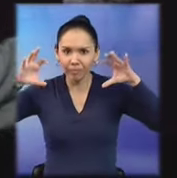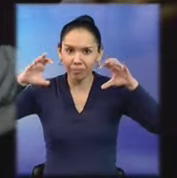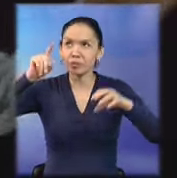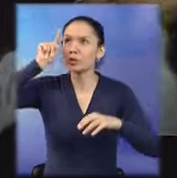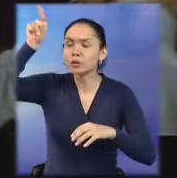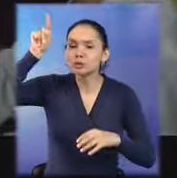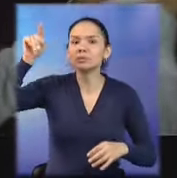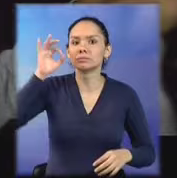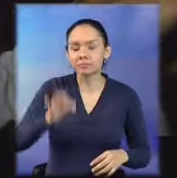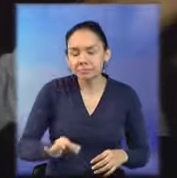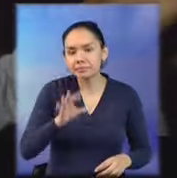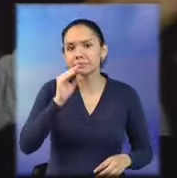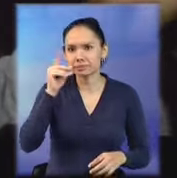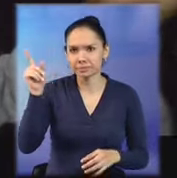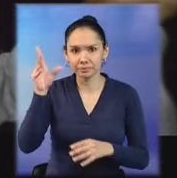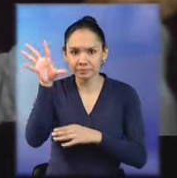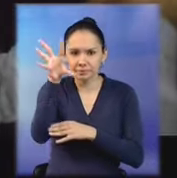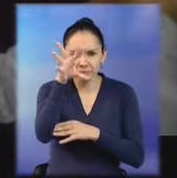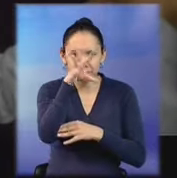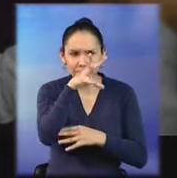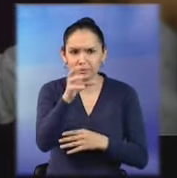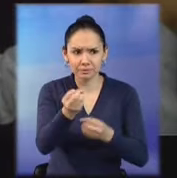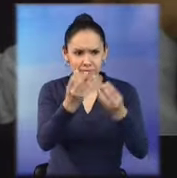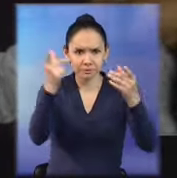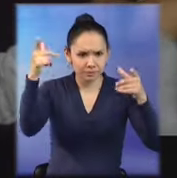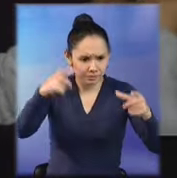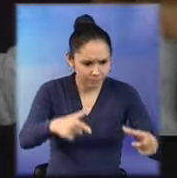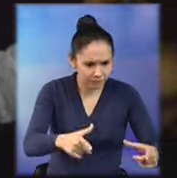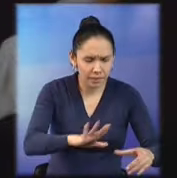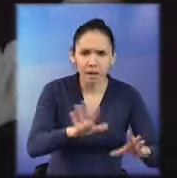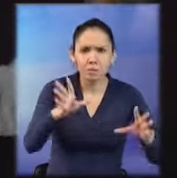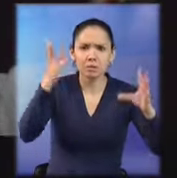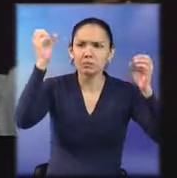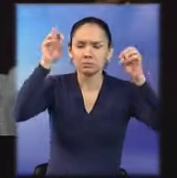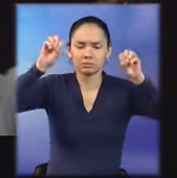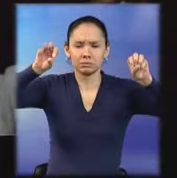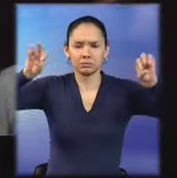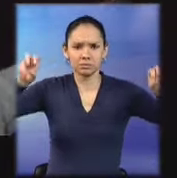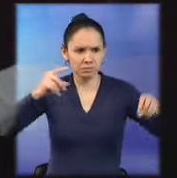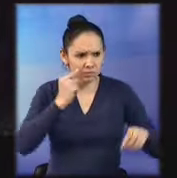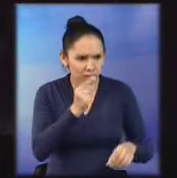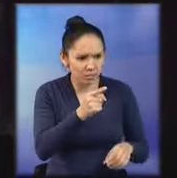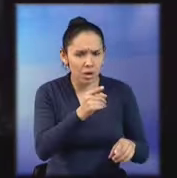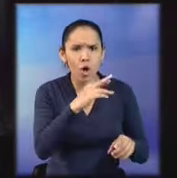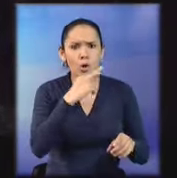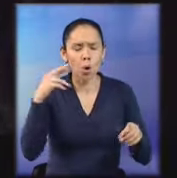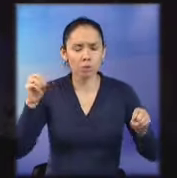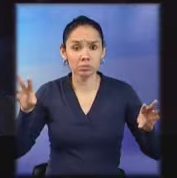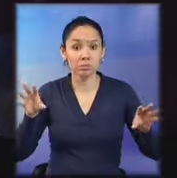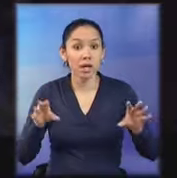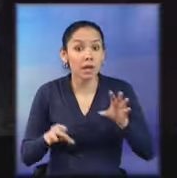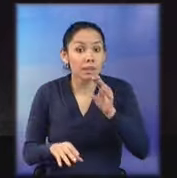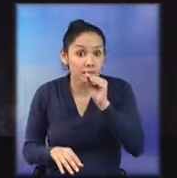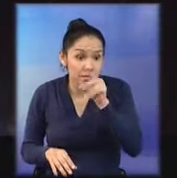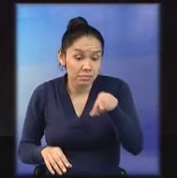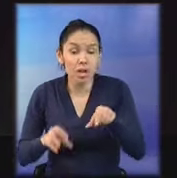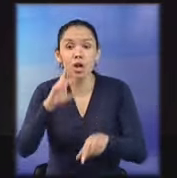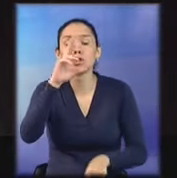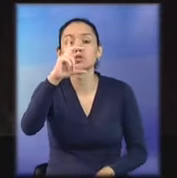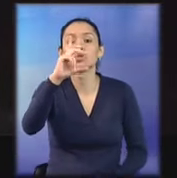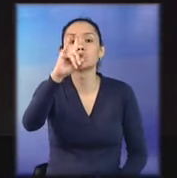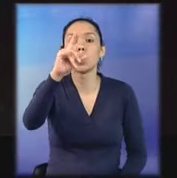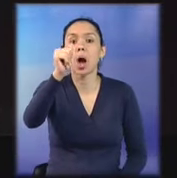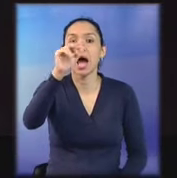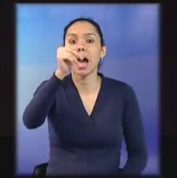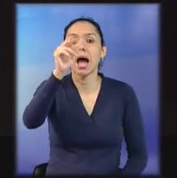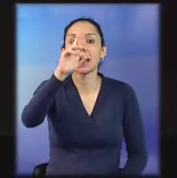Una mierda como redonda con luces rojas. Después, al ratito se apagaba una luz y se lo hace que esa mierda roja. ¿Cuentan que enchó a rancho? Se dio